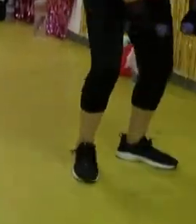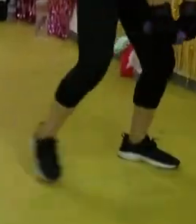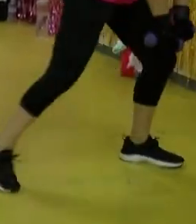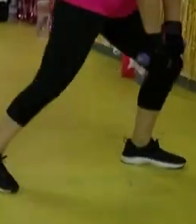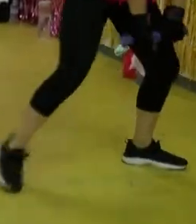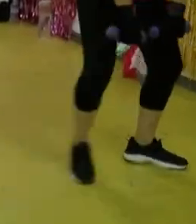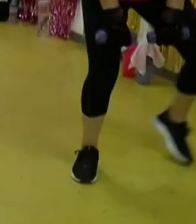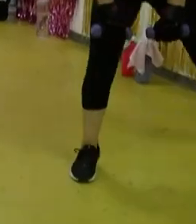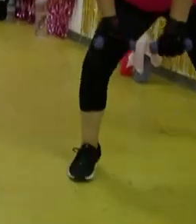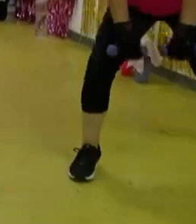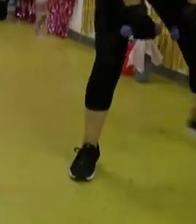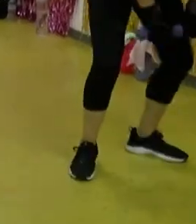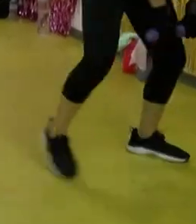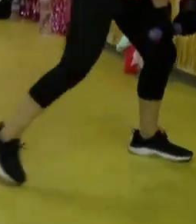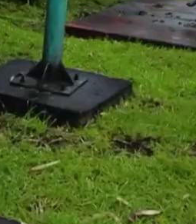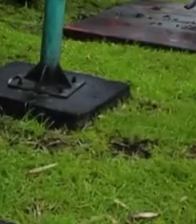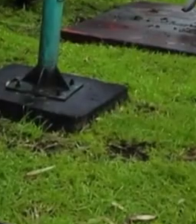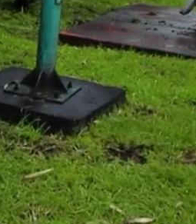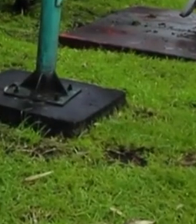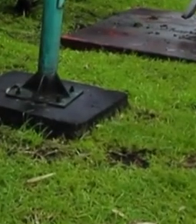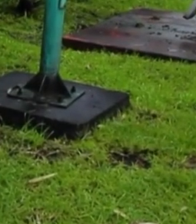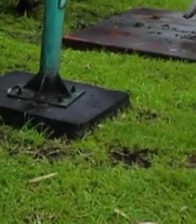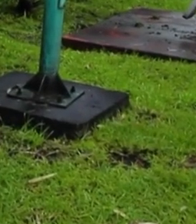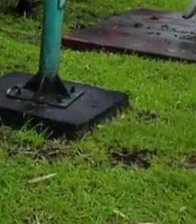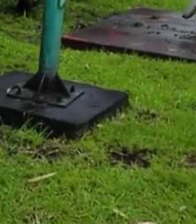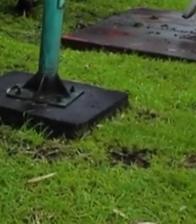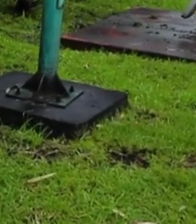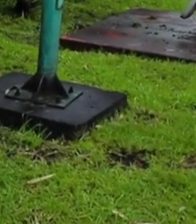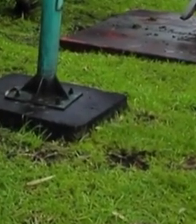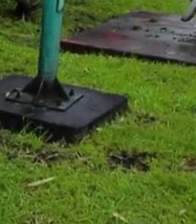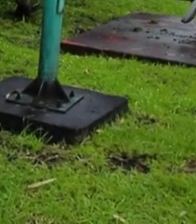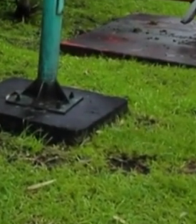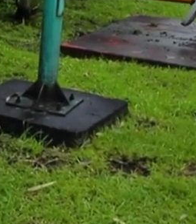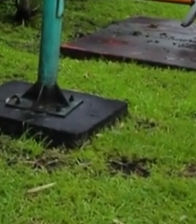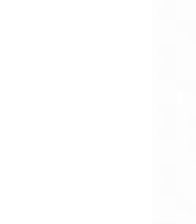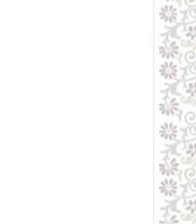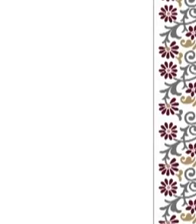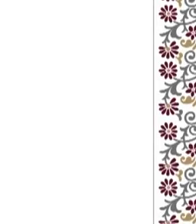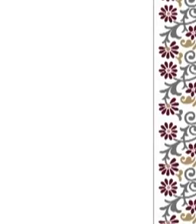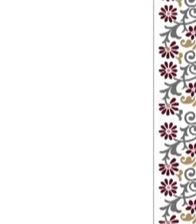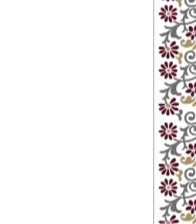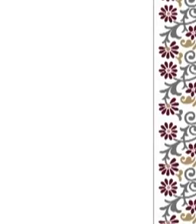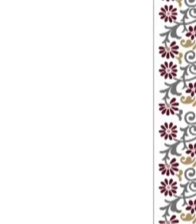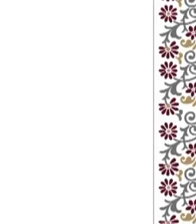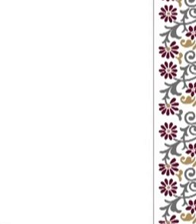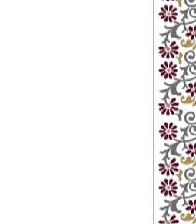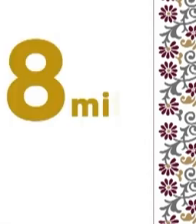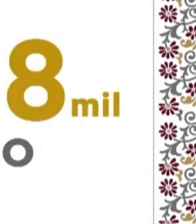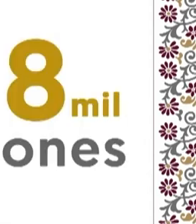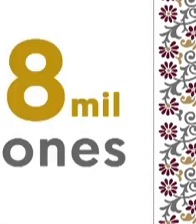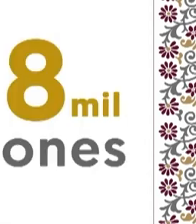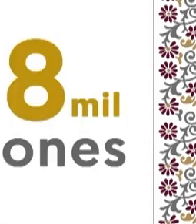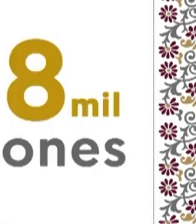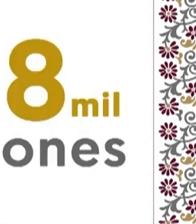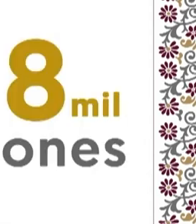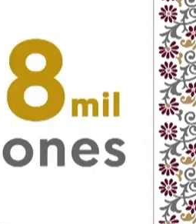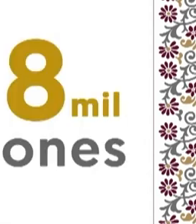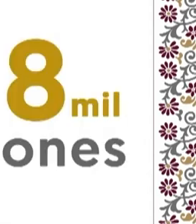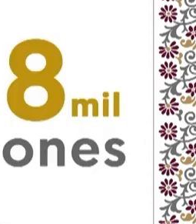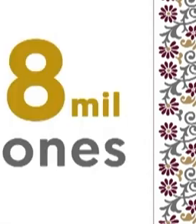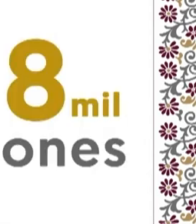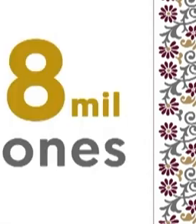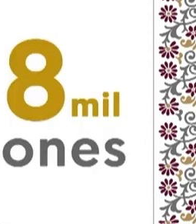Todas las personas tenemos derecho a una vida saludable. Sin embargo, alrededor de 2